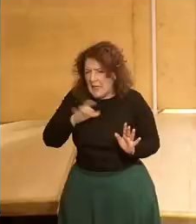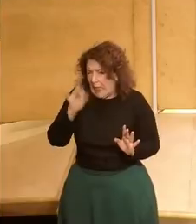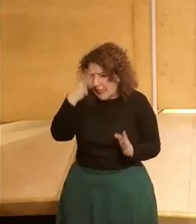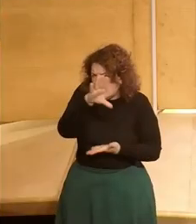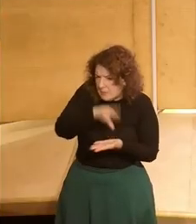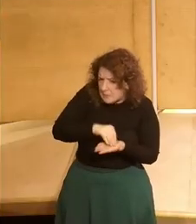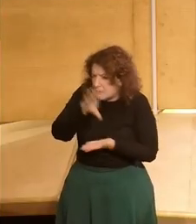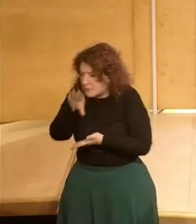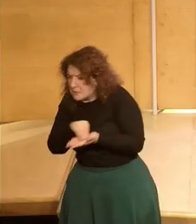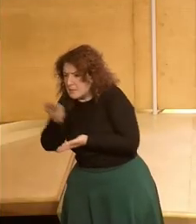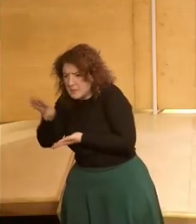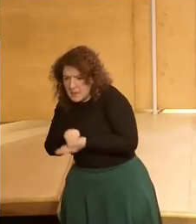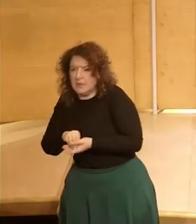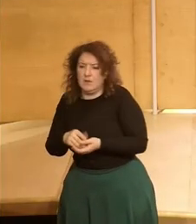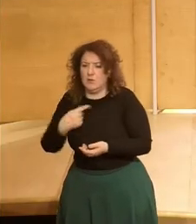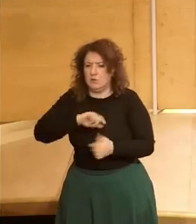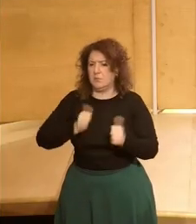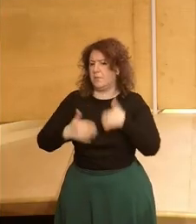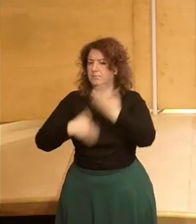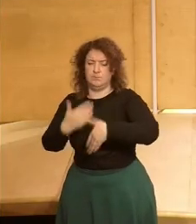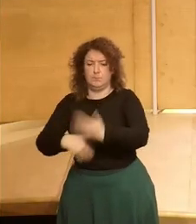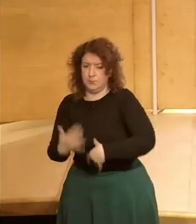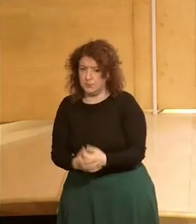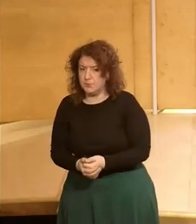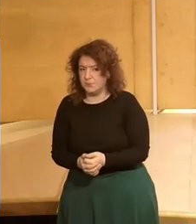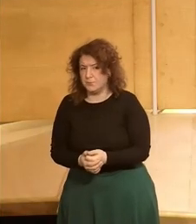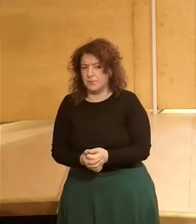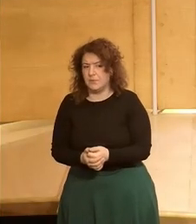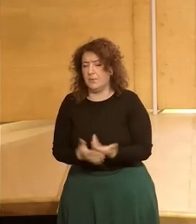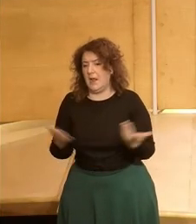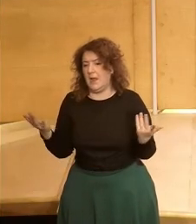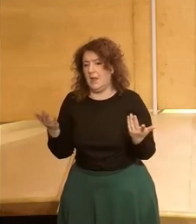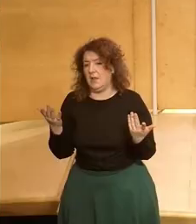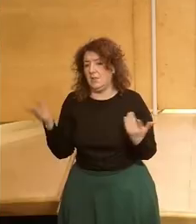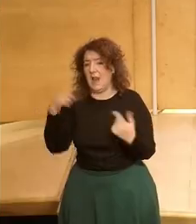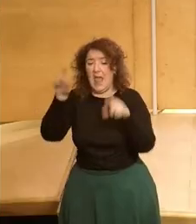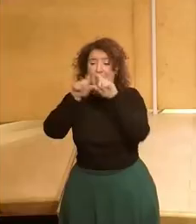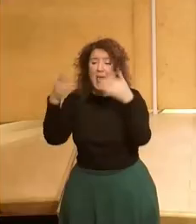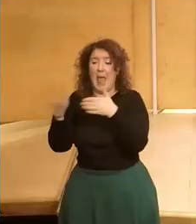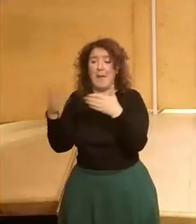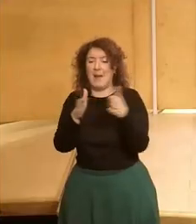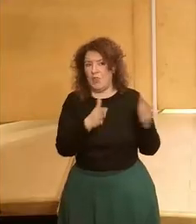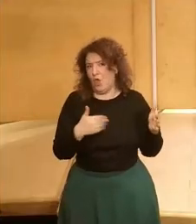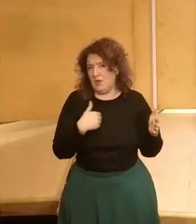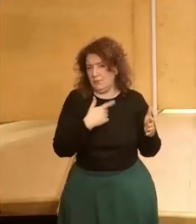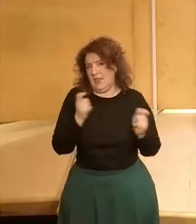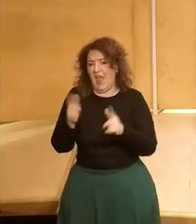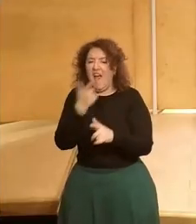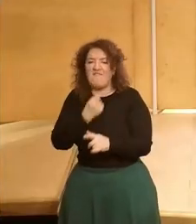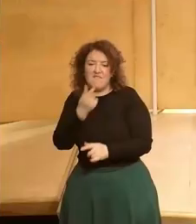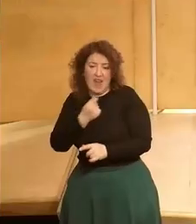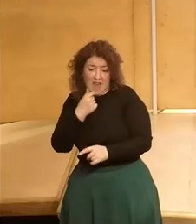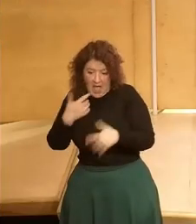ideas de temas que vamos a poner en marcha sin duda para poder facilitar la vida a los emprendedores del presente y del futuro